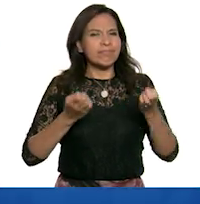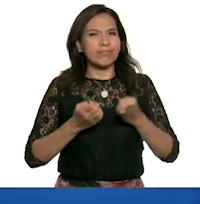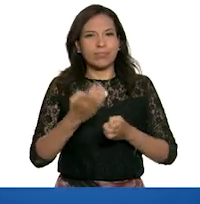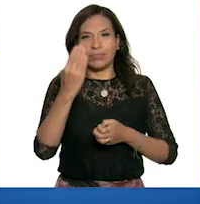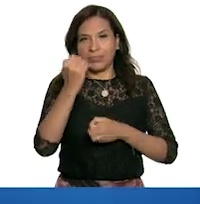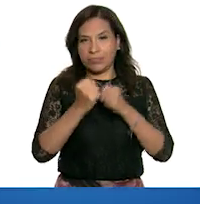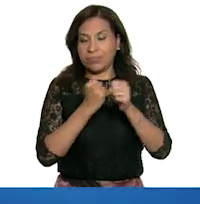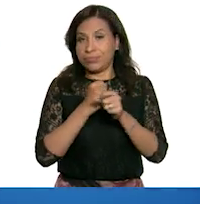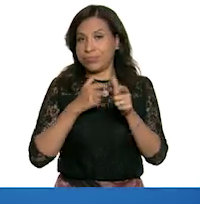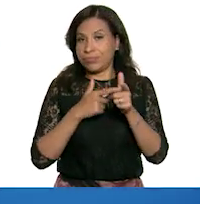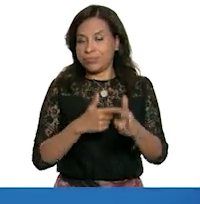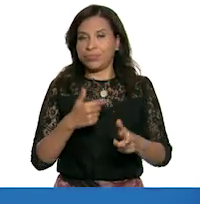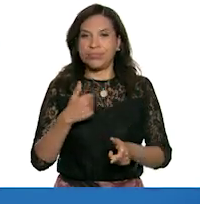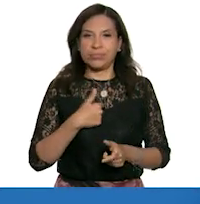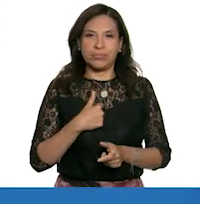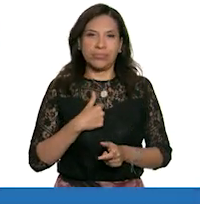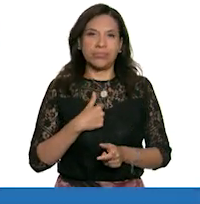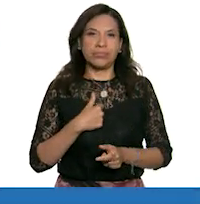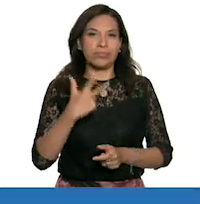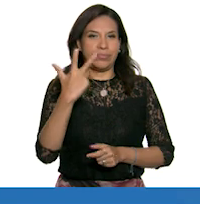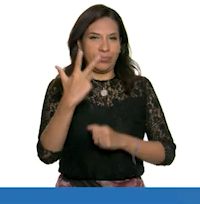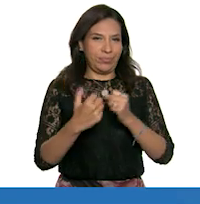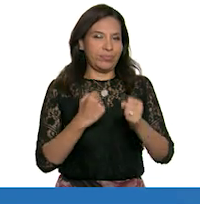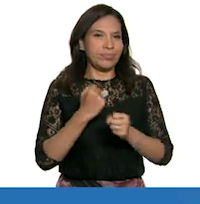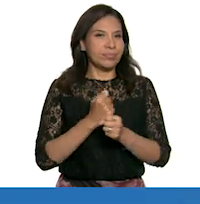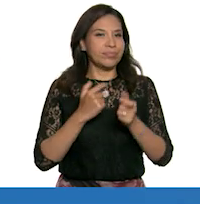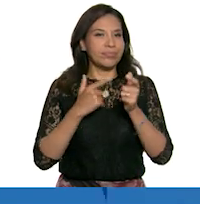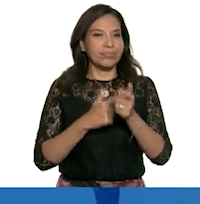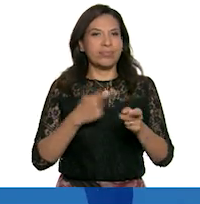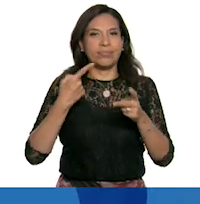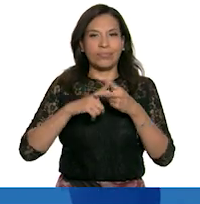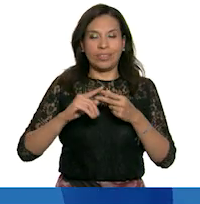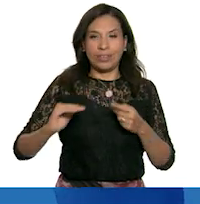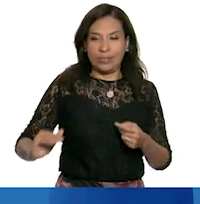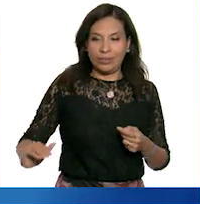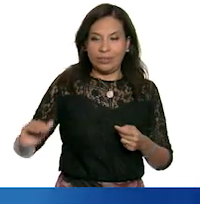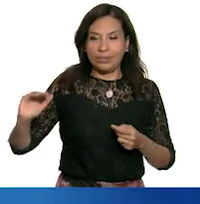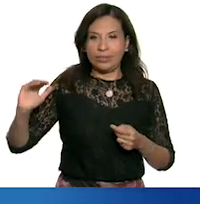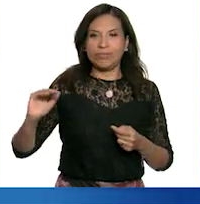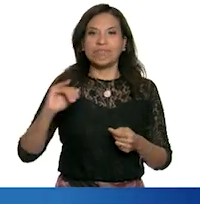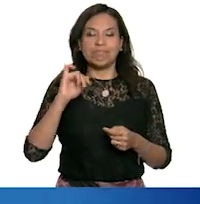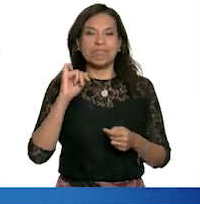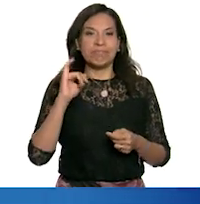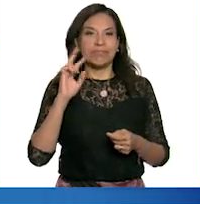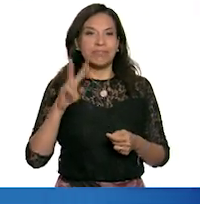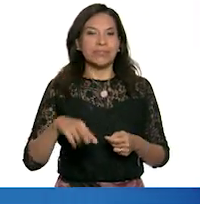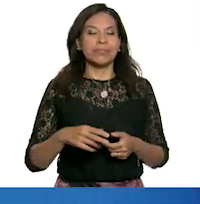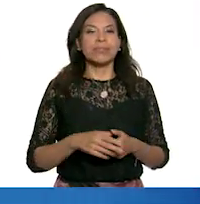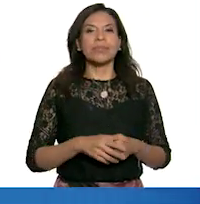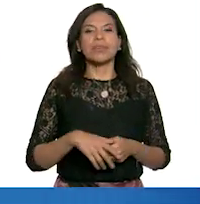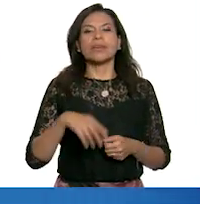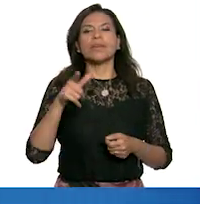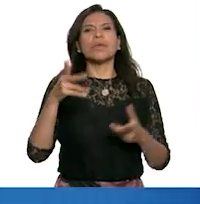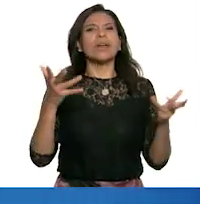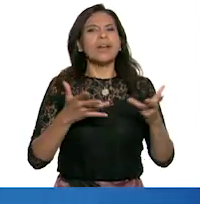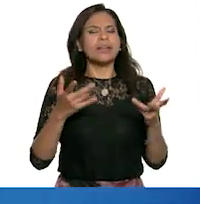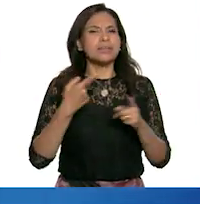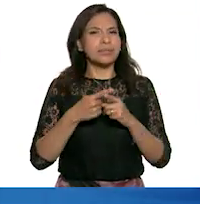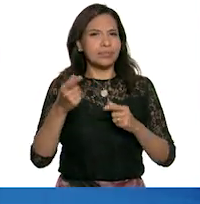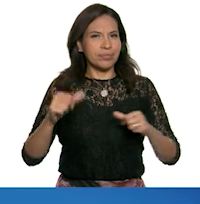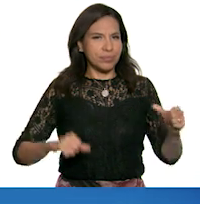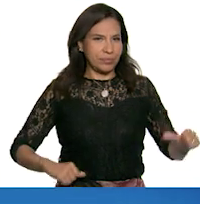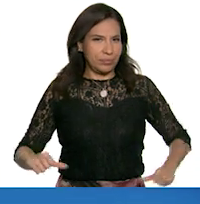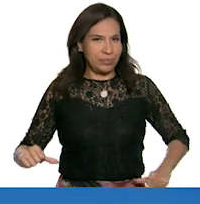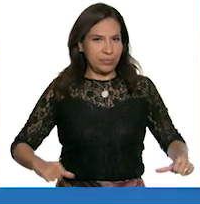nueve años. Yo llevo ocho años. ¿Entonces que empezaron muy pequeñitas? Sí. Oigan, y al realizar esta